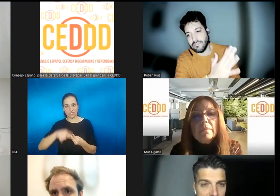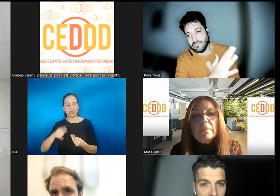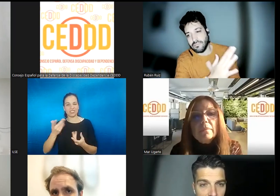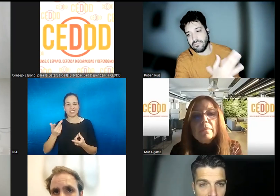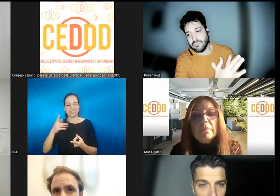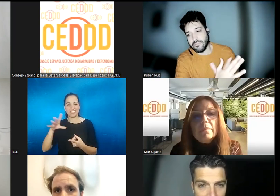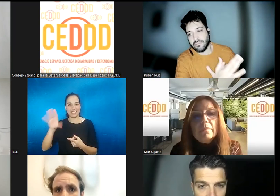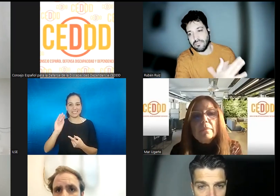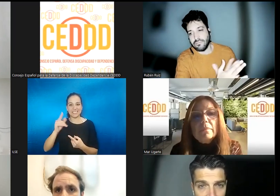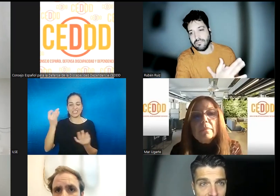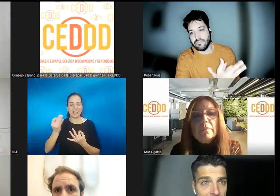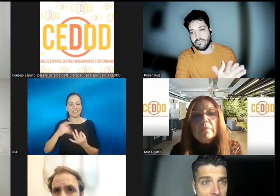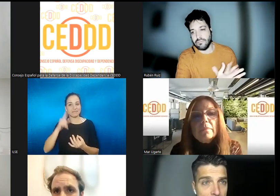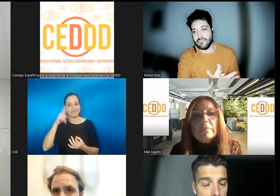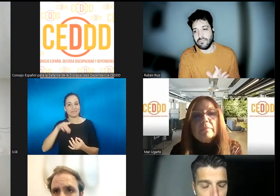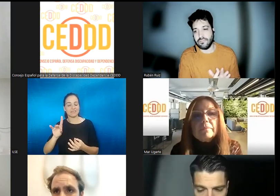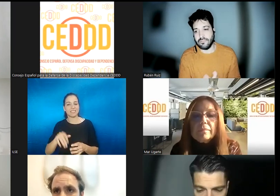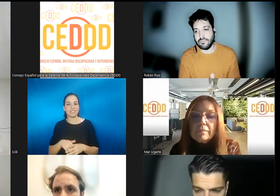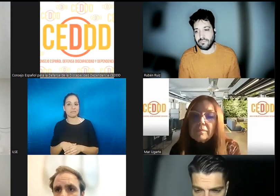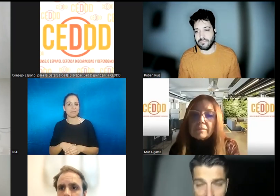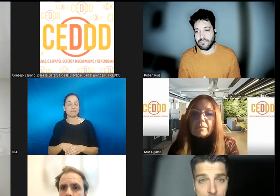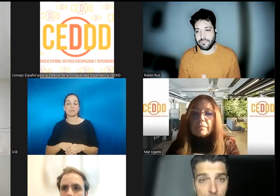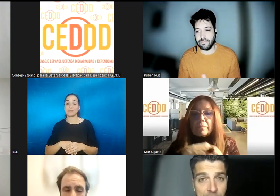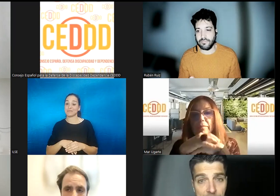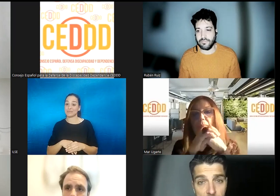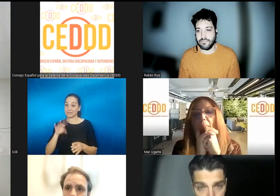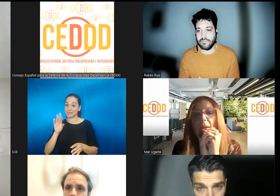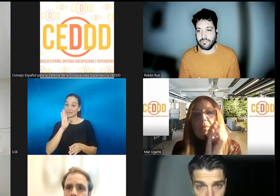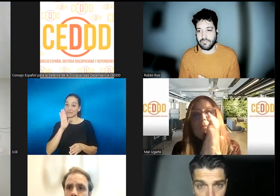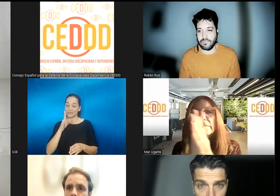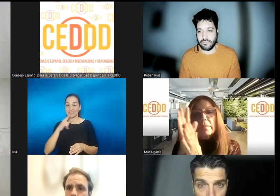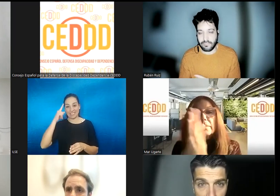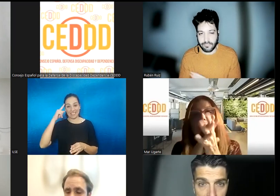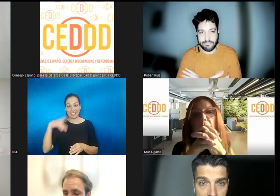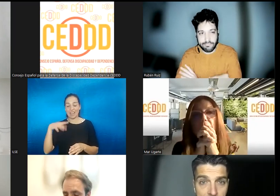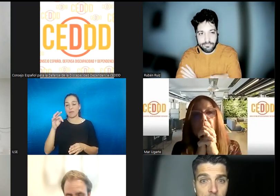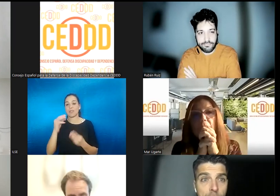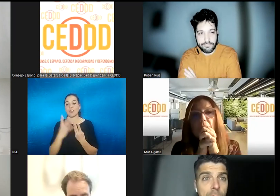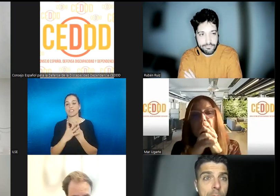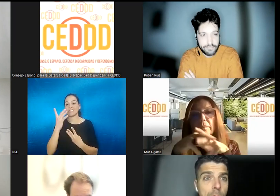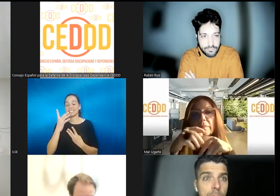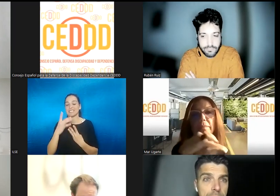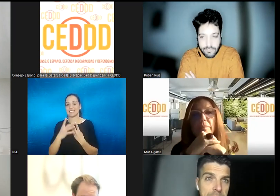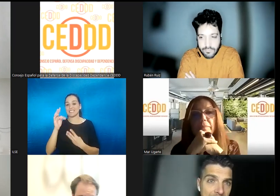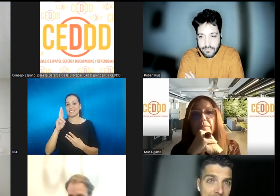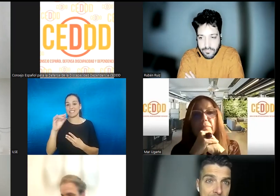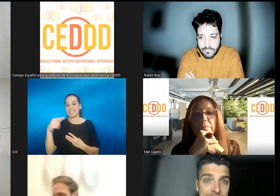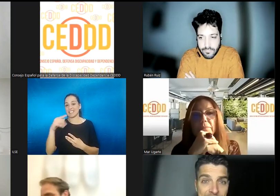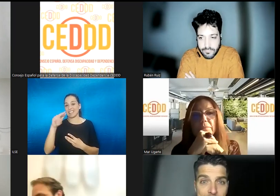es lo que os comentaba antes del nervio trigémino el trigémino es un nervio